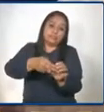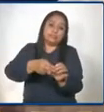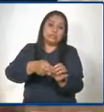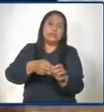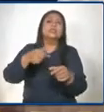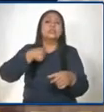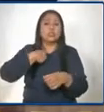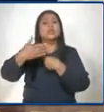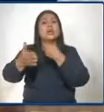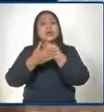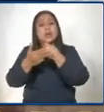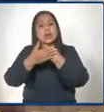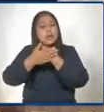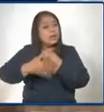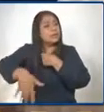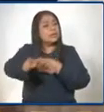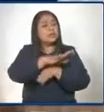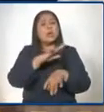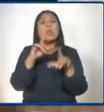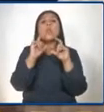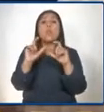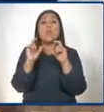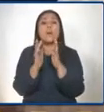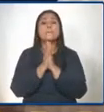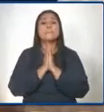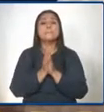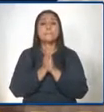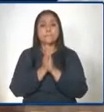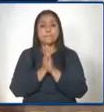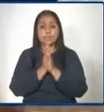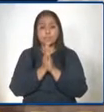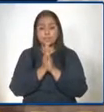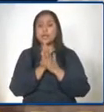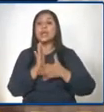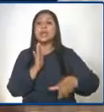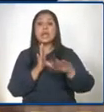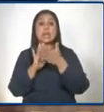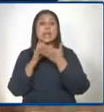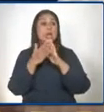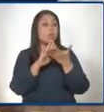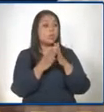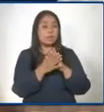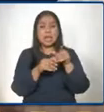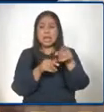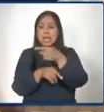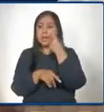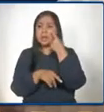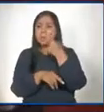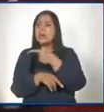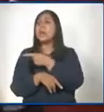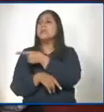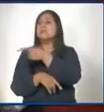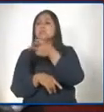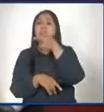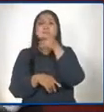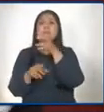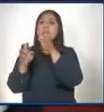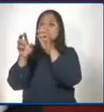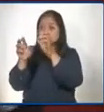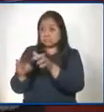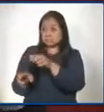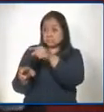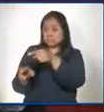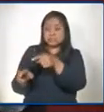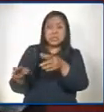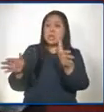llamado para que todos nos cuidemos, por favor. En las comunidades, muchas veces vamos y encontramos a las personas que